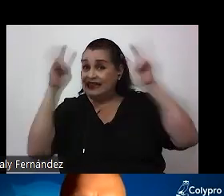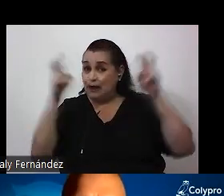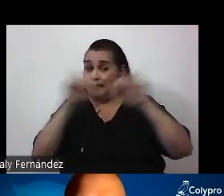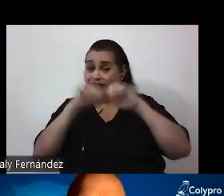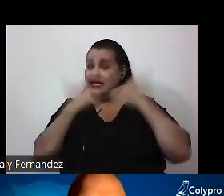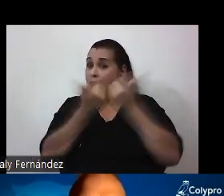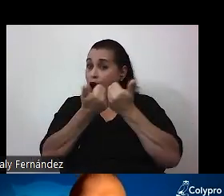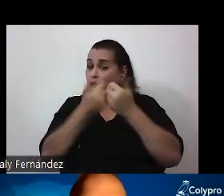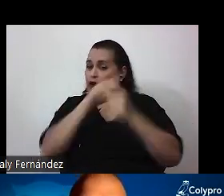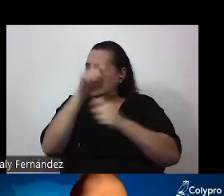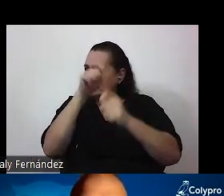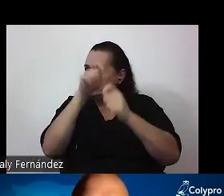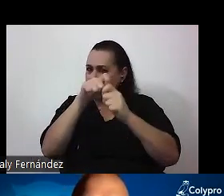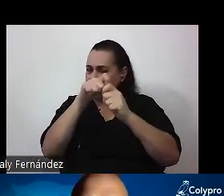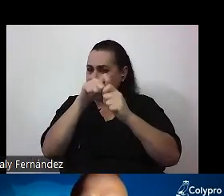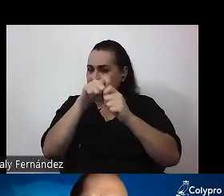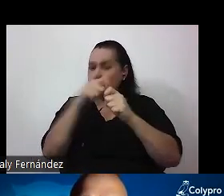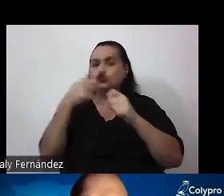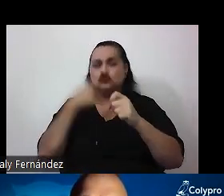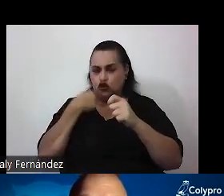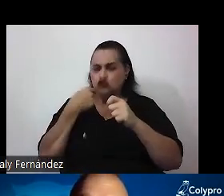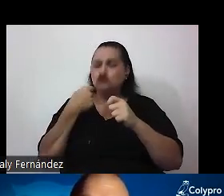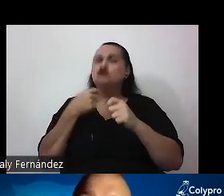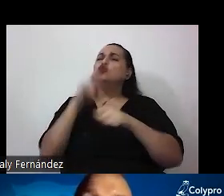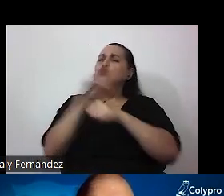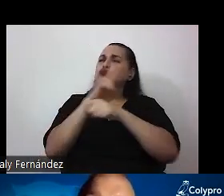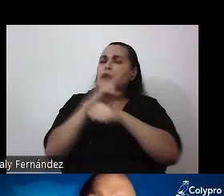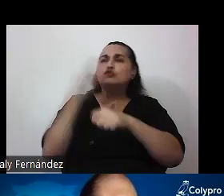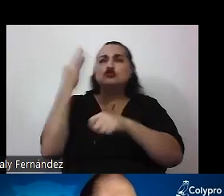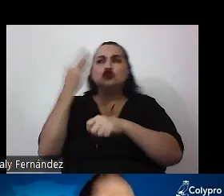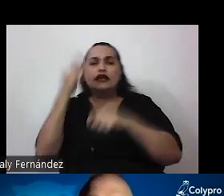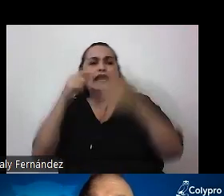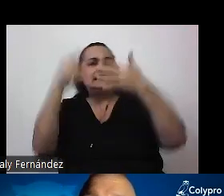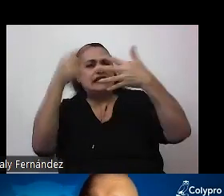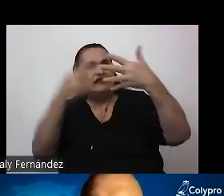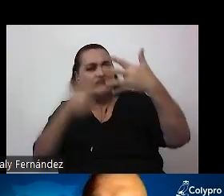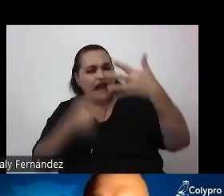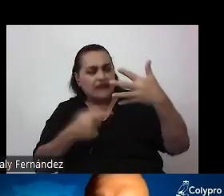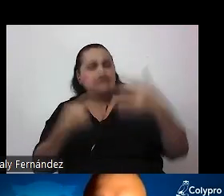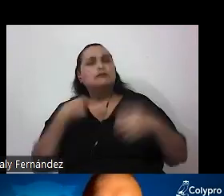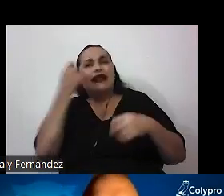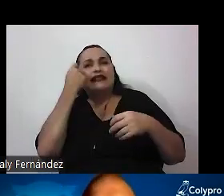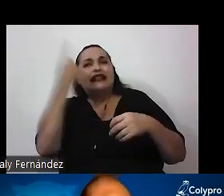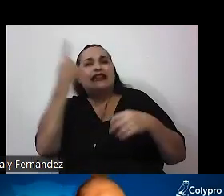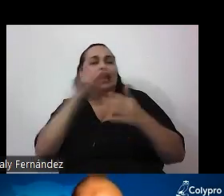que estamos echando mano de diversas teorías para comprender diversos aspectos del mismo fenómeno.